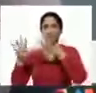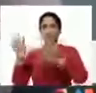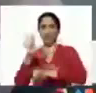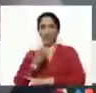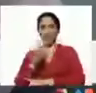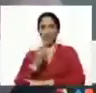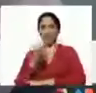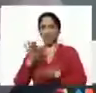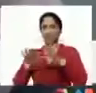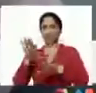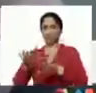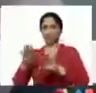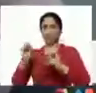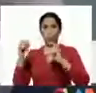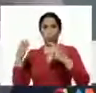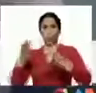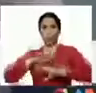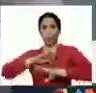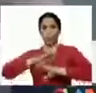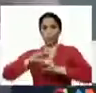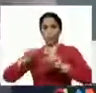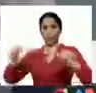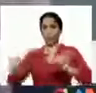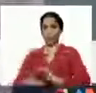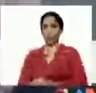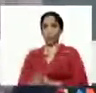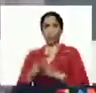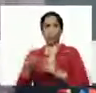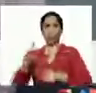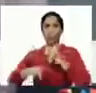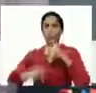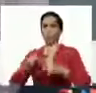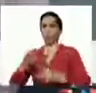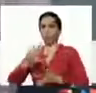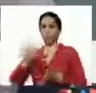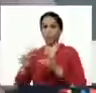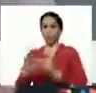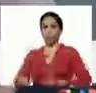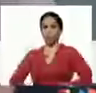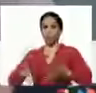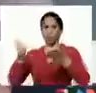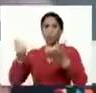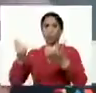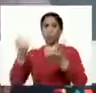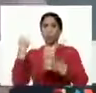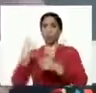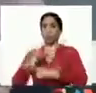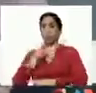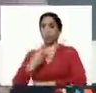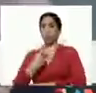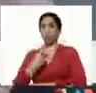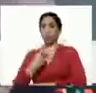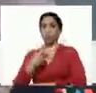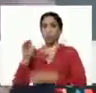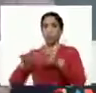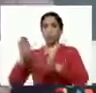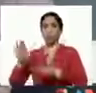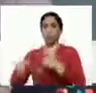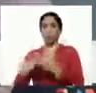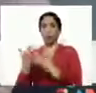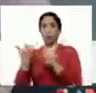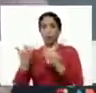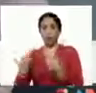que era lograr territorializar toda la producción de los combos clac y debo decirle verdad que por lo menos hasta ahora hemos